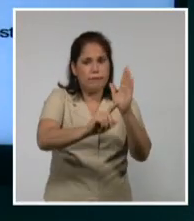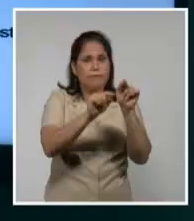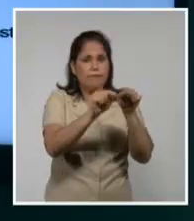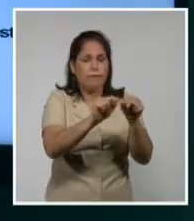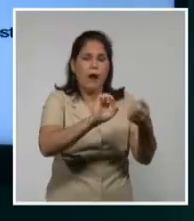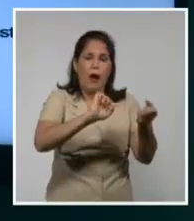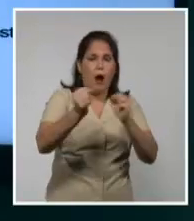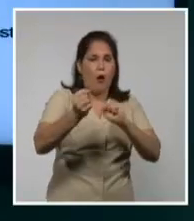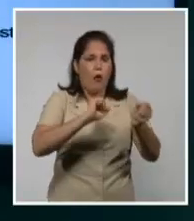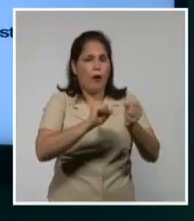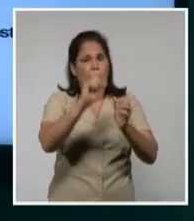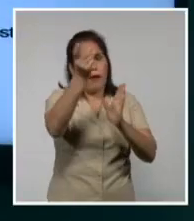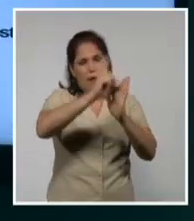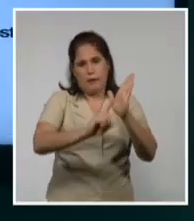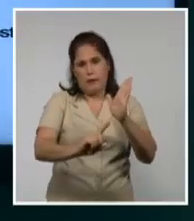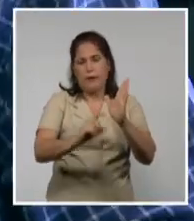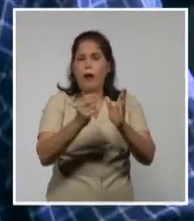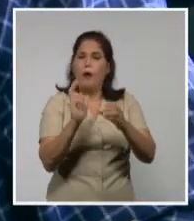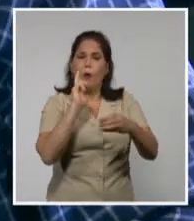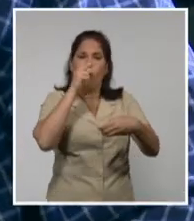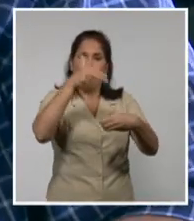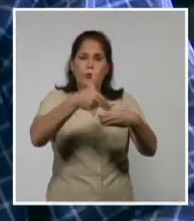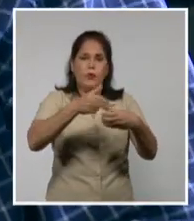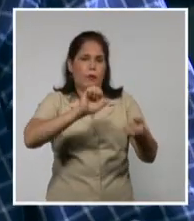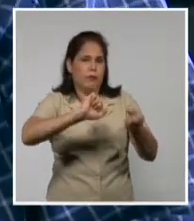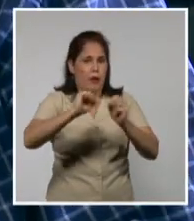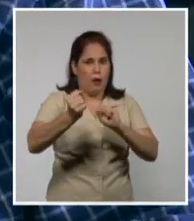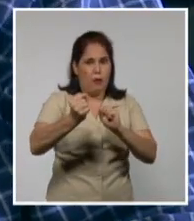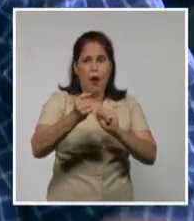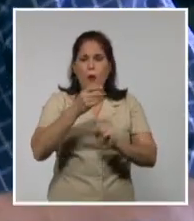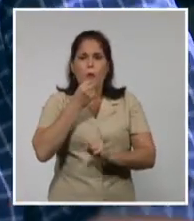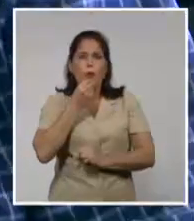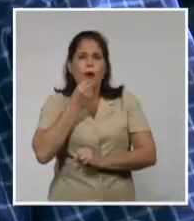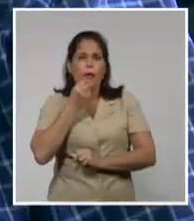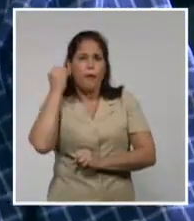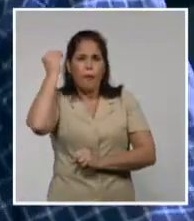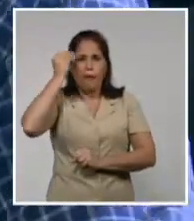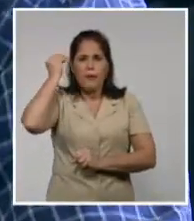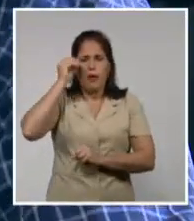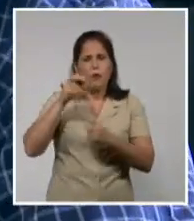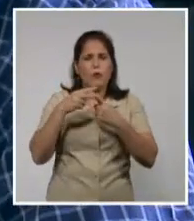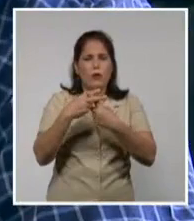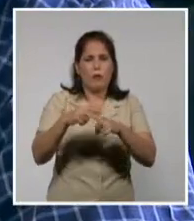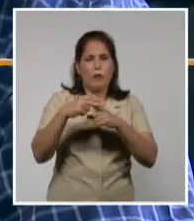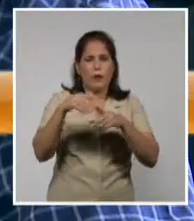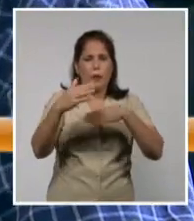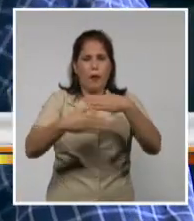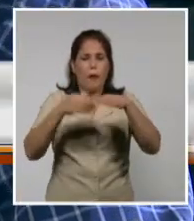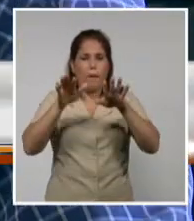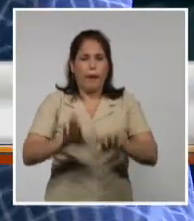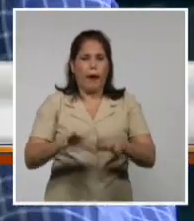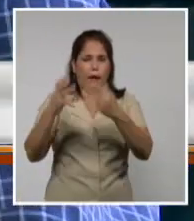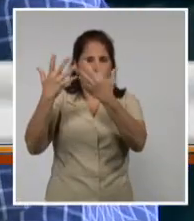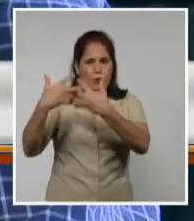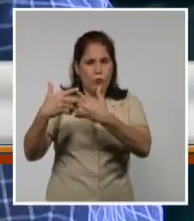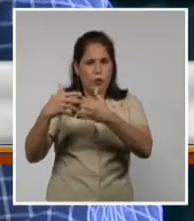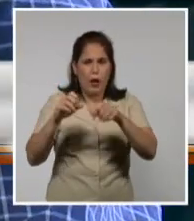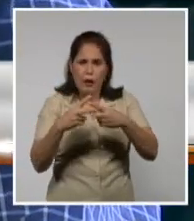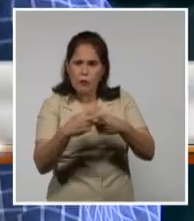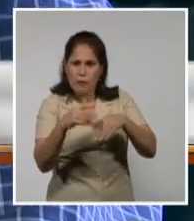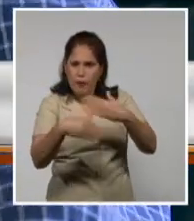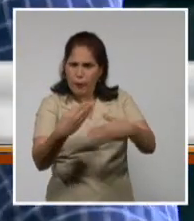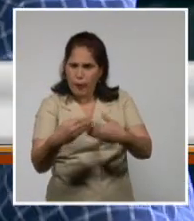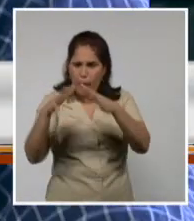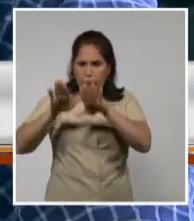el uso de la electricidad y de los combustibles. No podemos pensar que la solución es parar una industria, es parar un